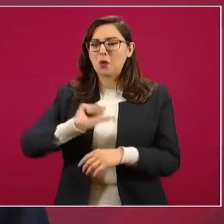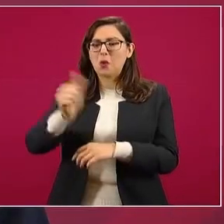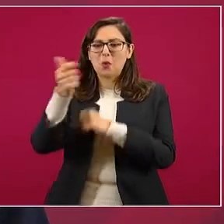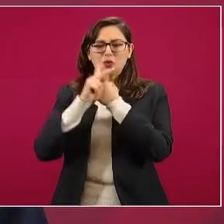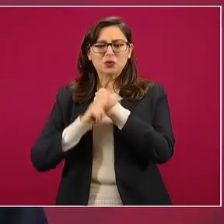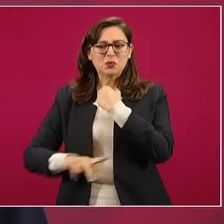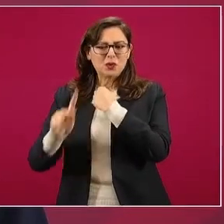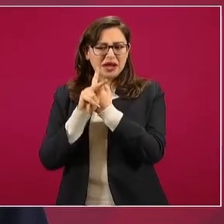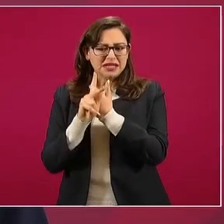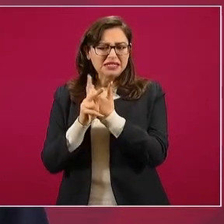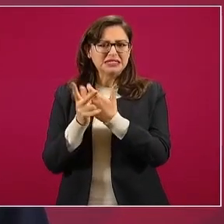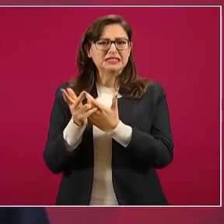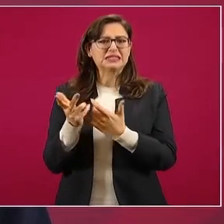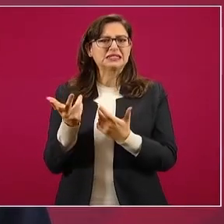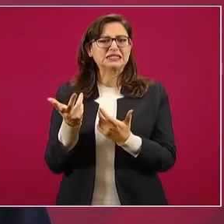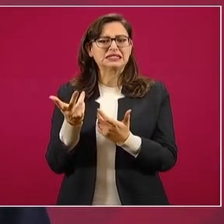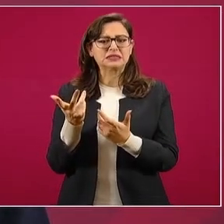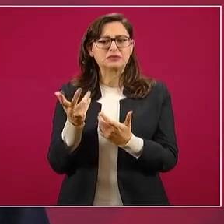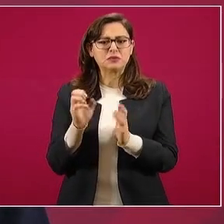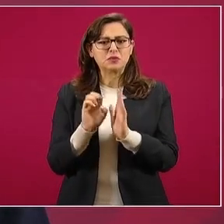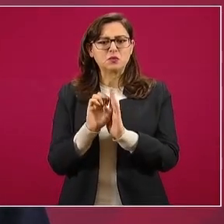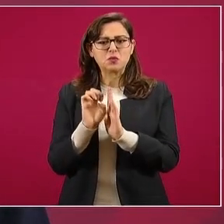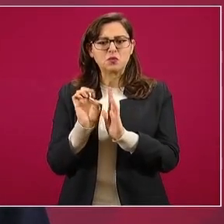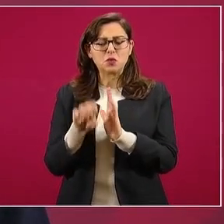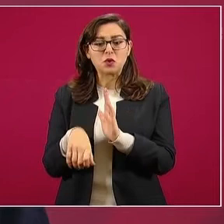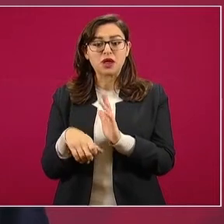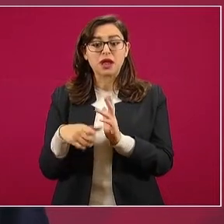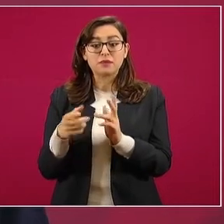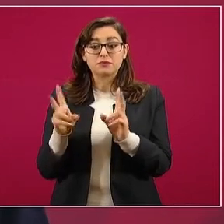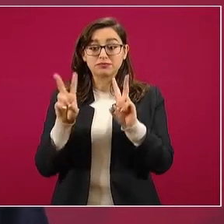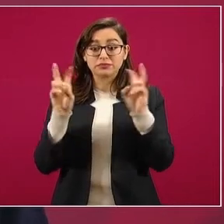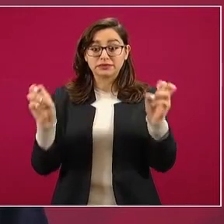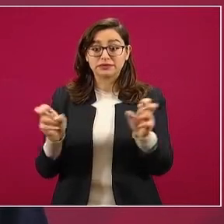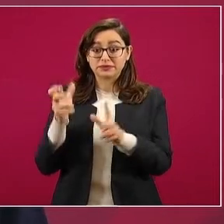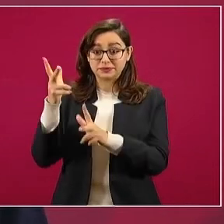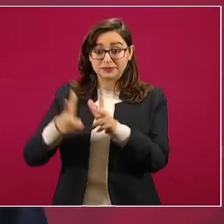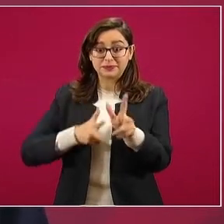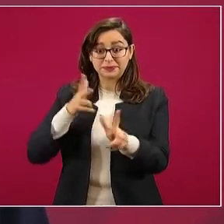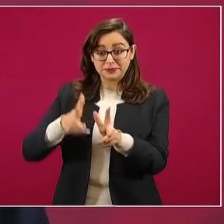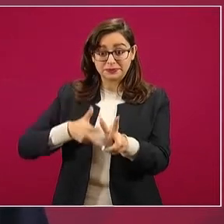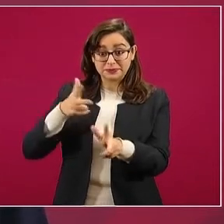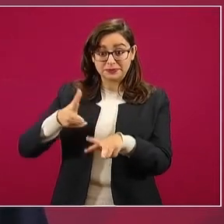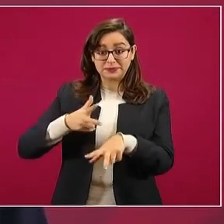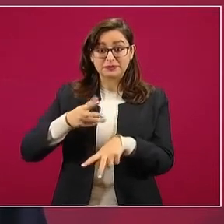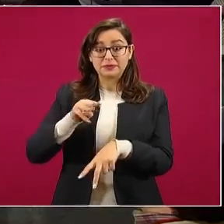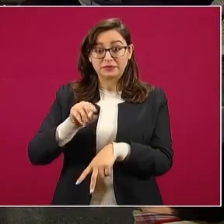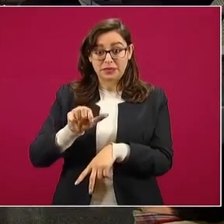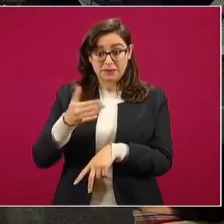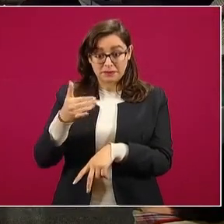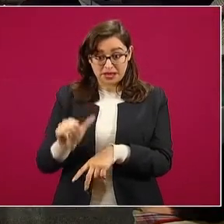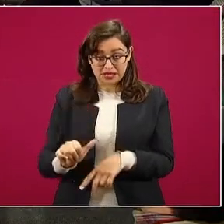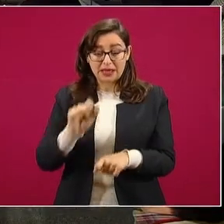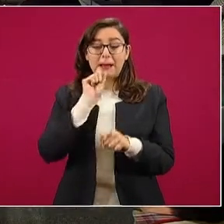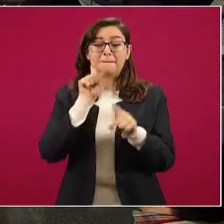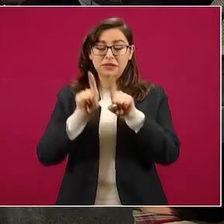en el caso, por ejemplo, del Tren Maya y también del Istmo,